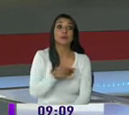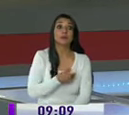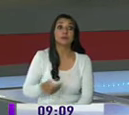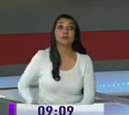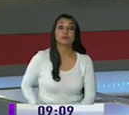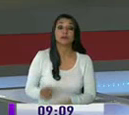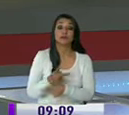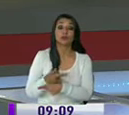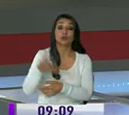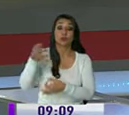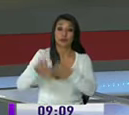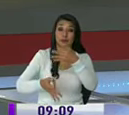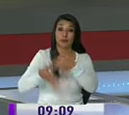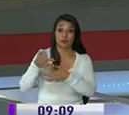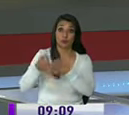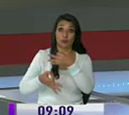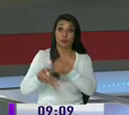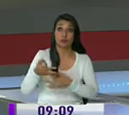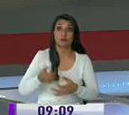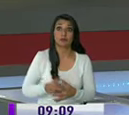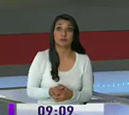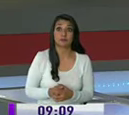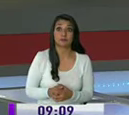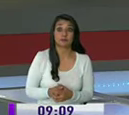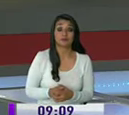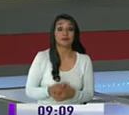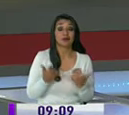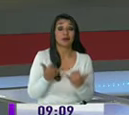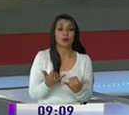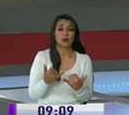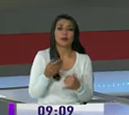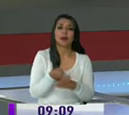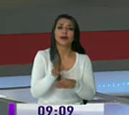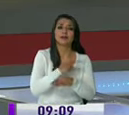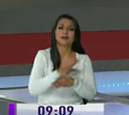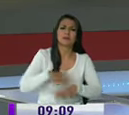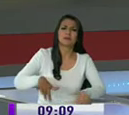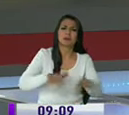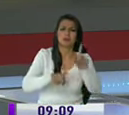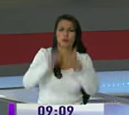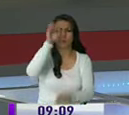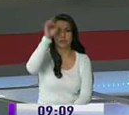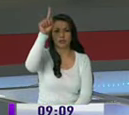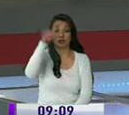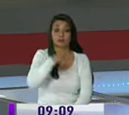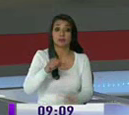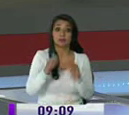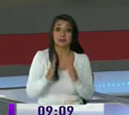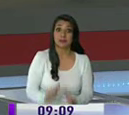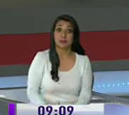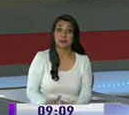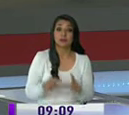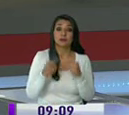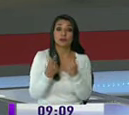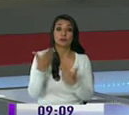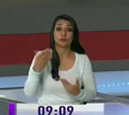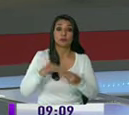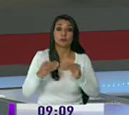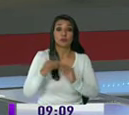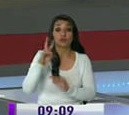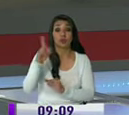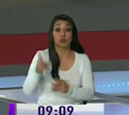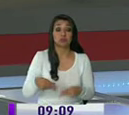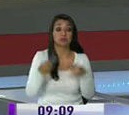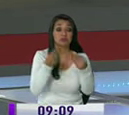de la judicatura general genera polémica el asambleísta de creo Esteban Bernal entregó información que podría